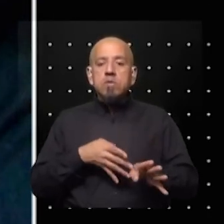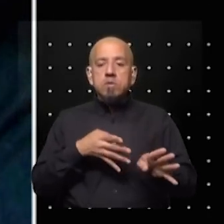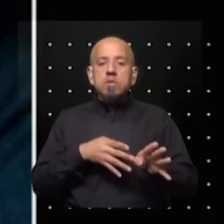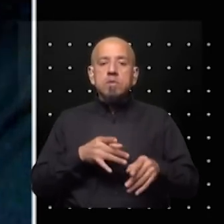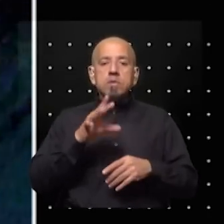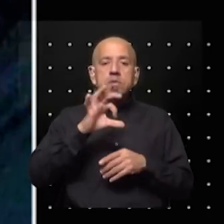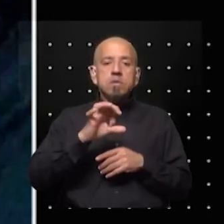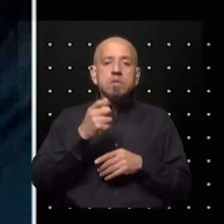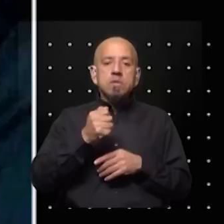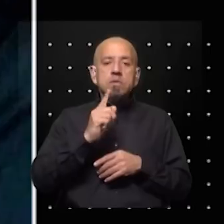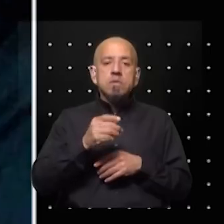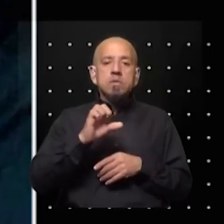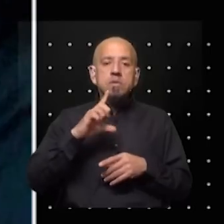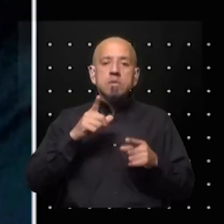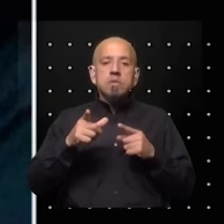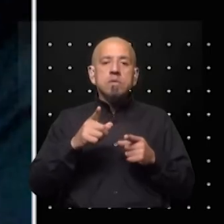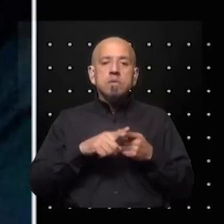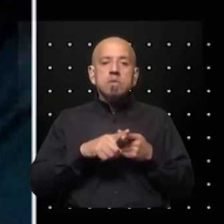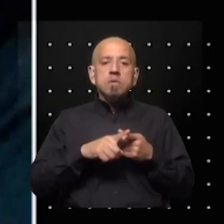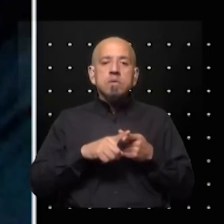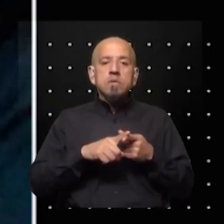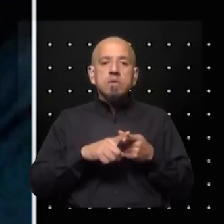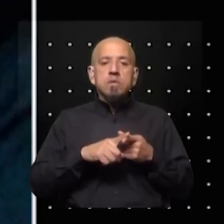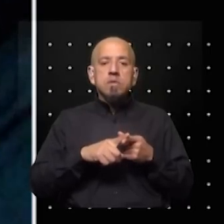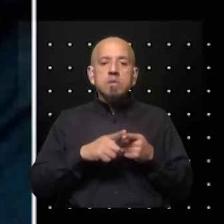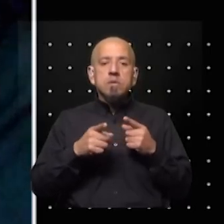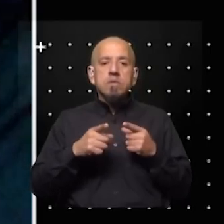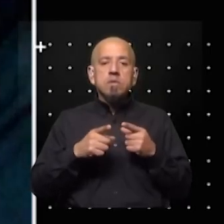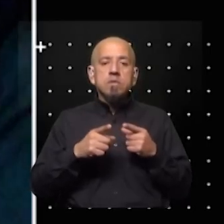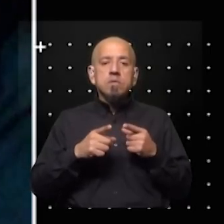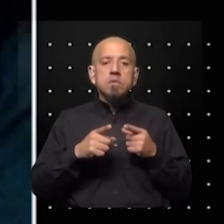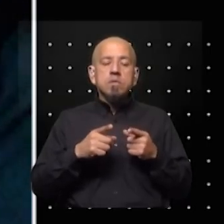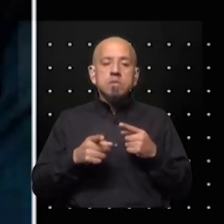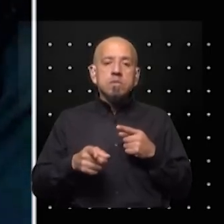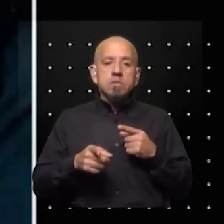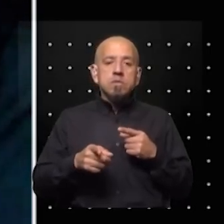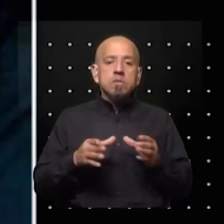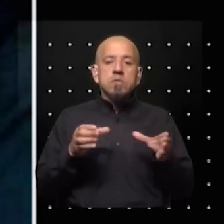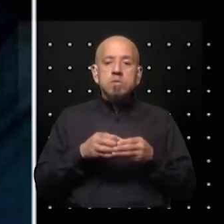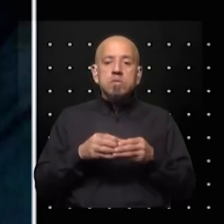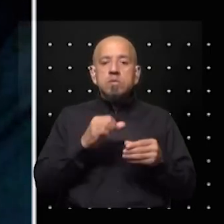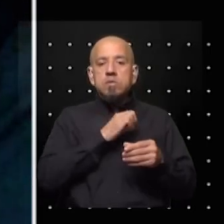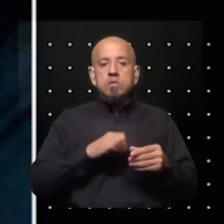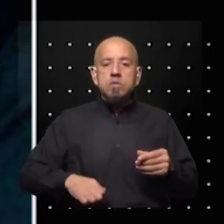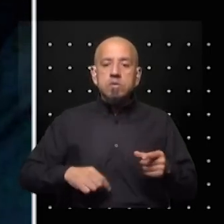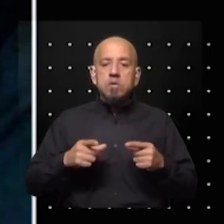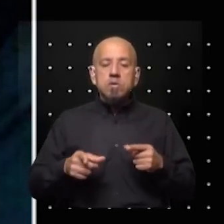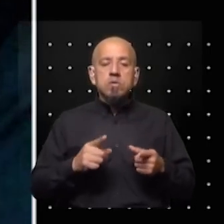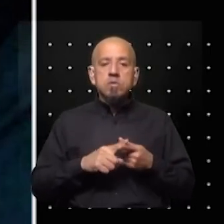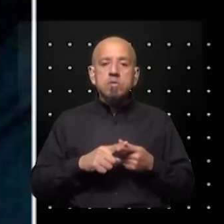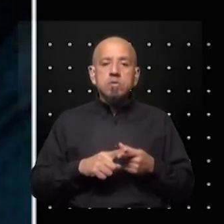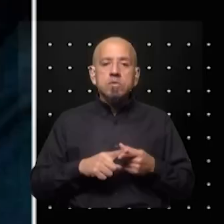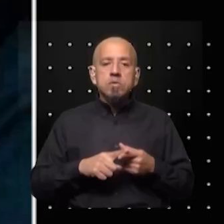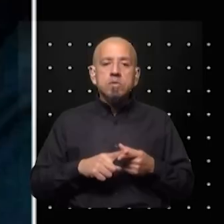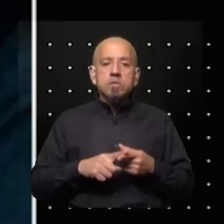entre este domingo vence el ultimátum de la comunidad económica de